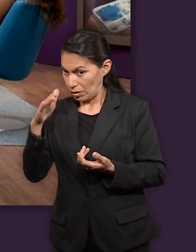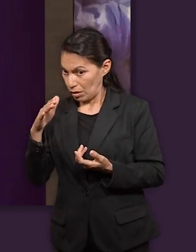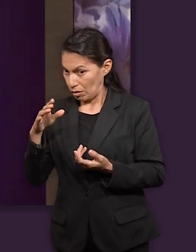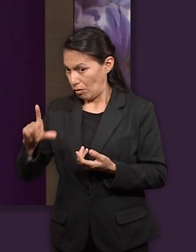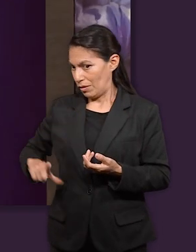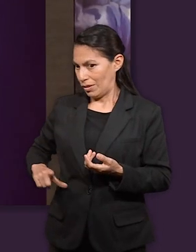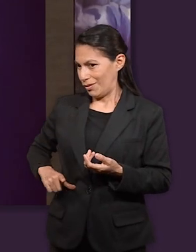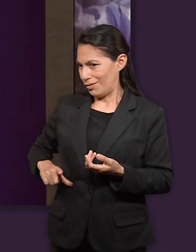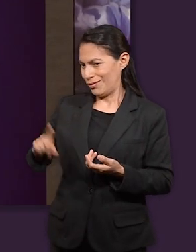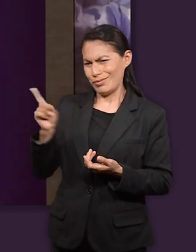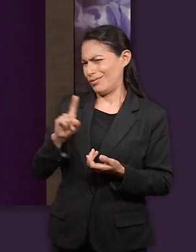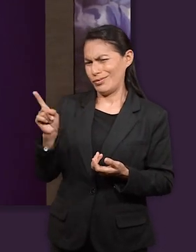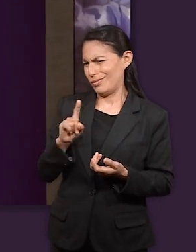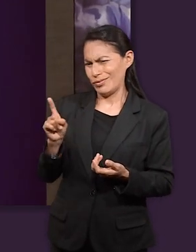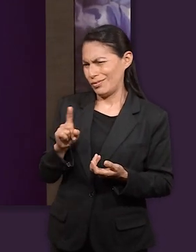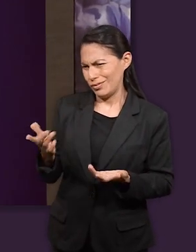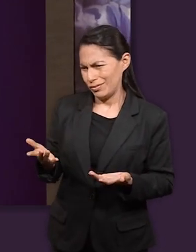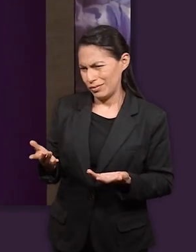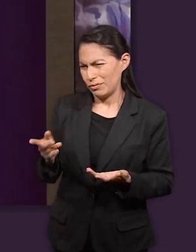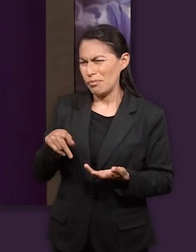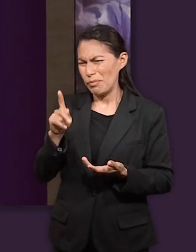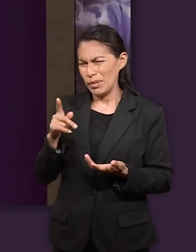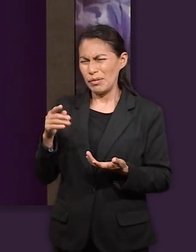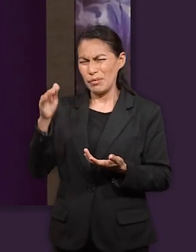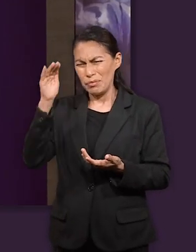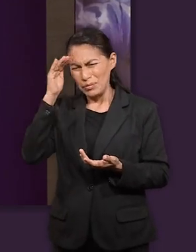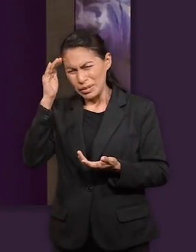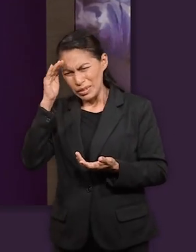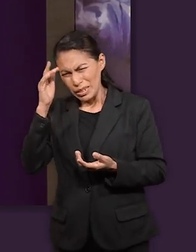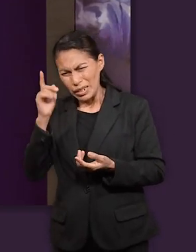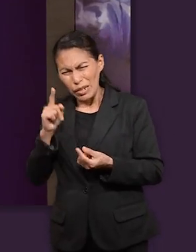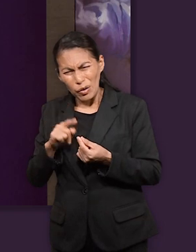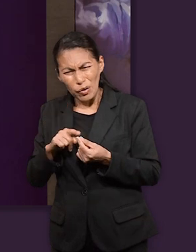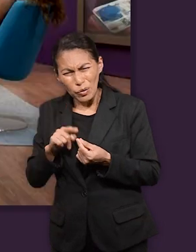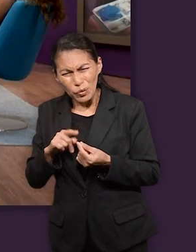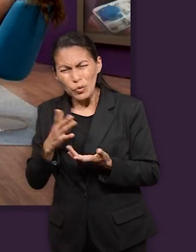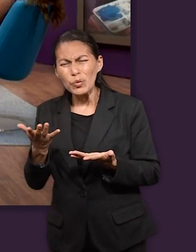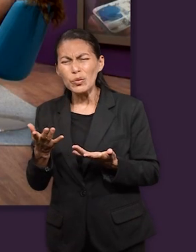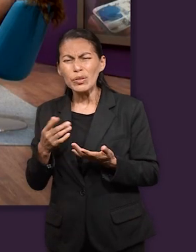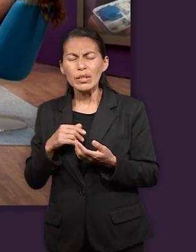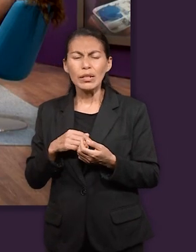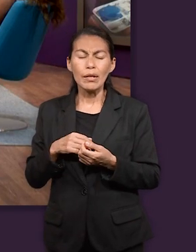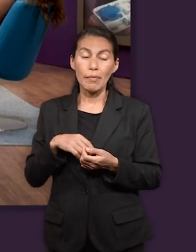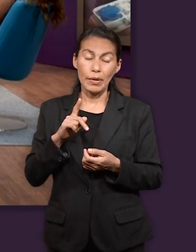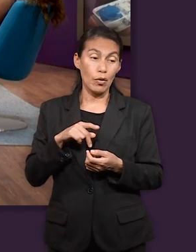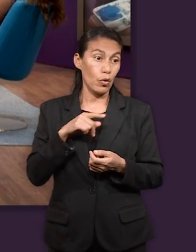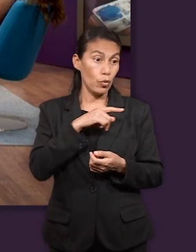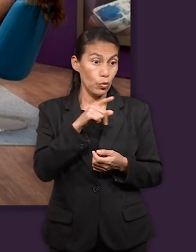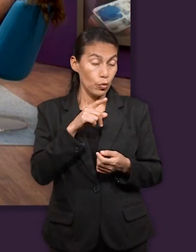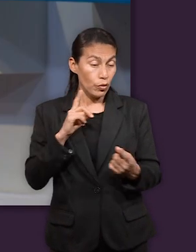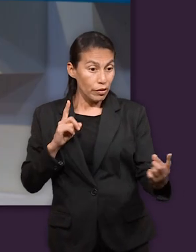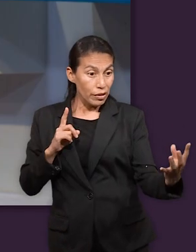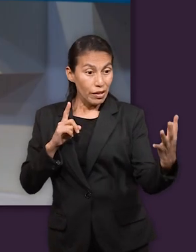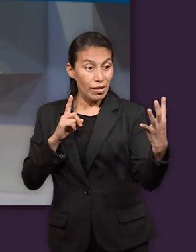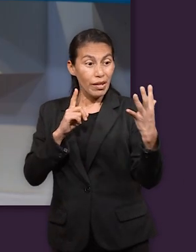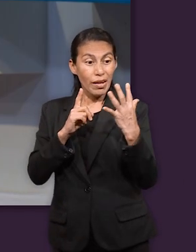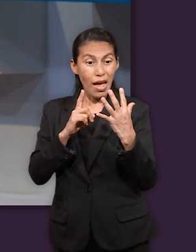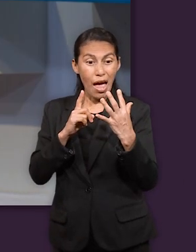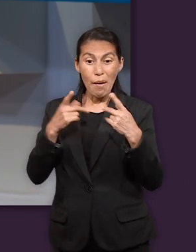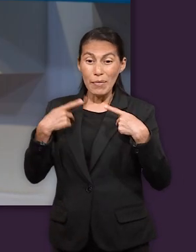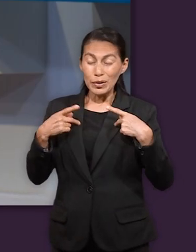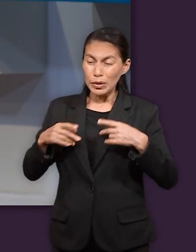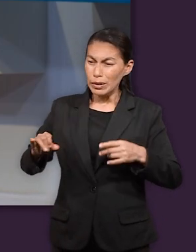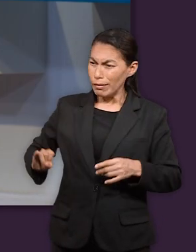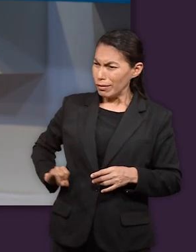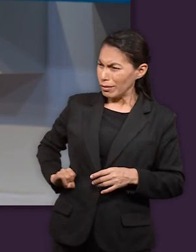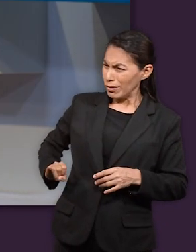una opción para ellos y llegar y toparte con una persona que tiene cierto interés hacia ti y sin saber